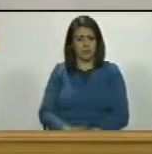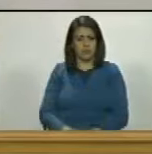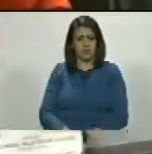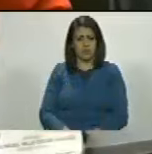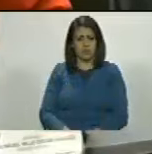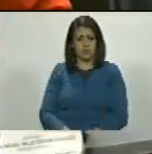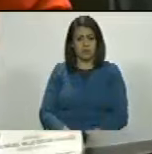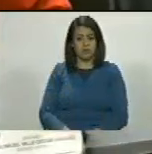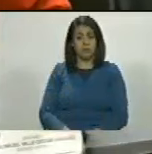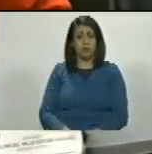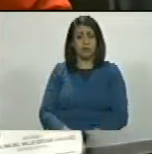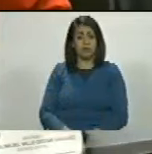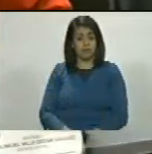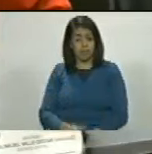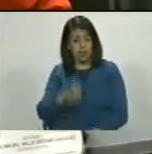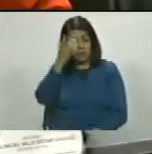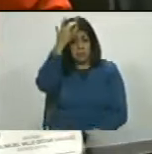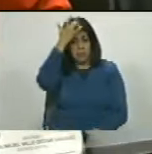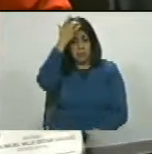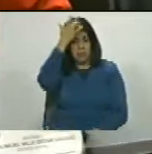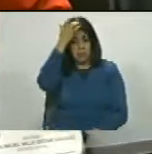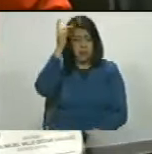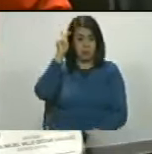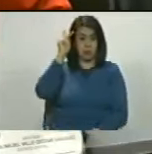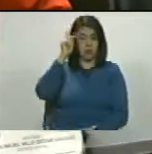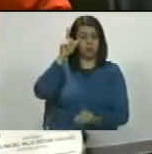ni para hacer la pantomima de cada clase